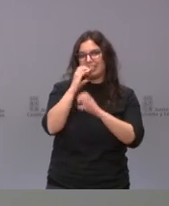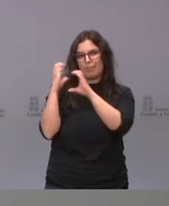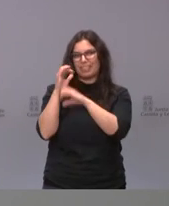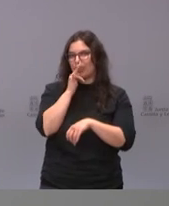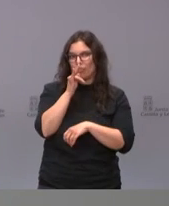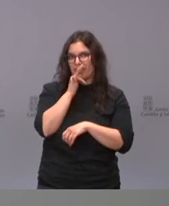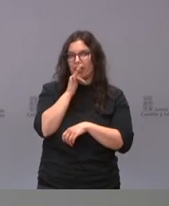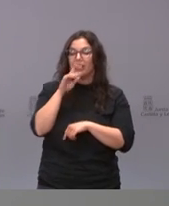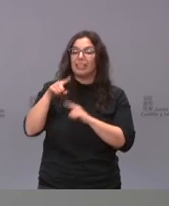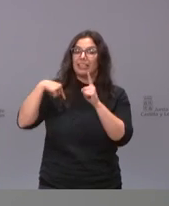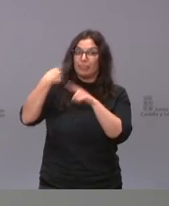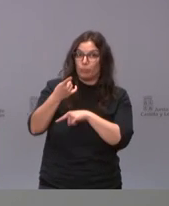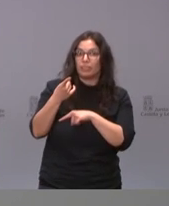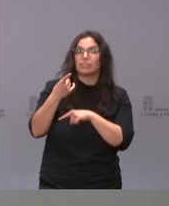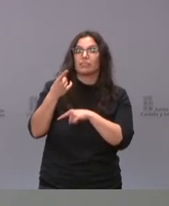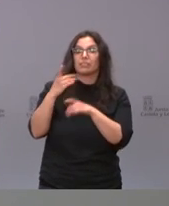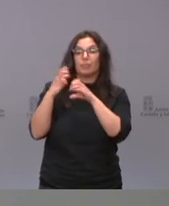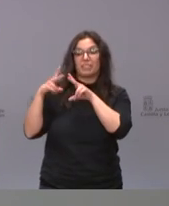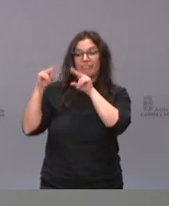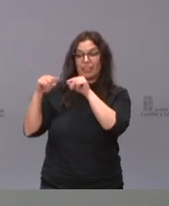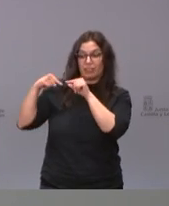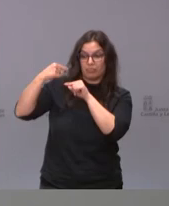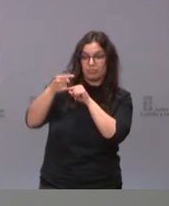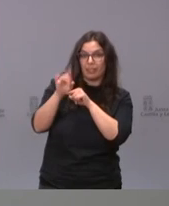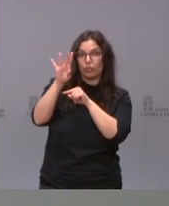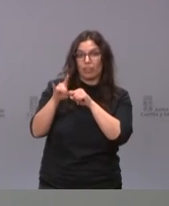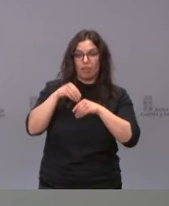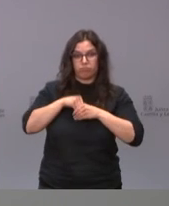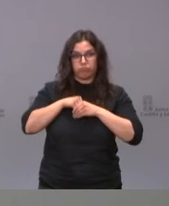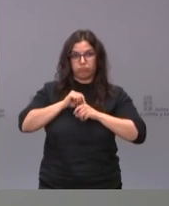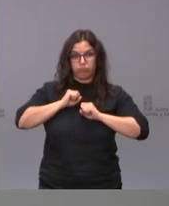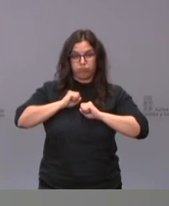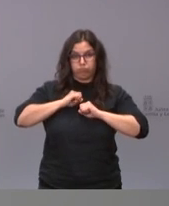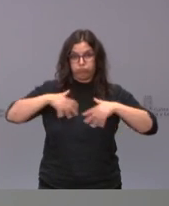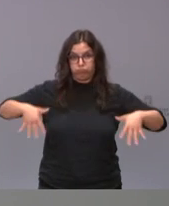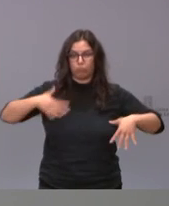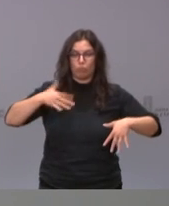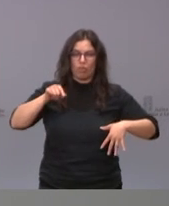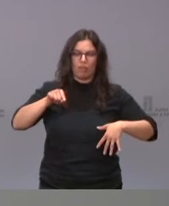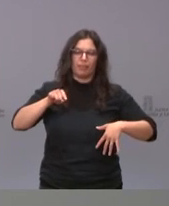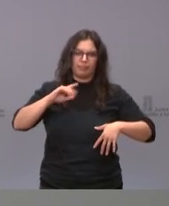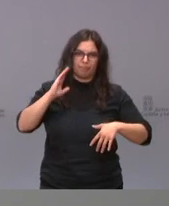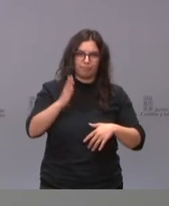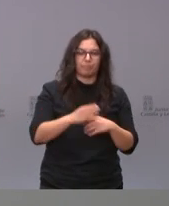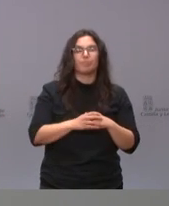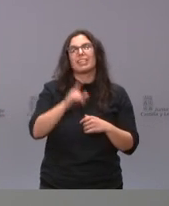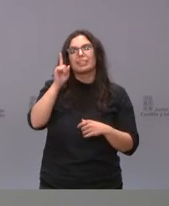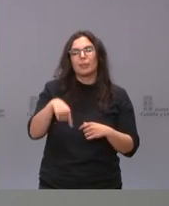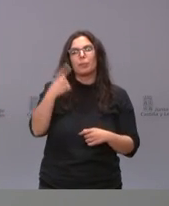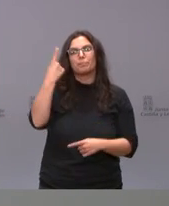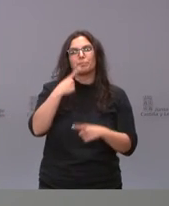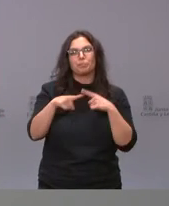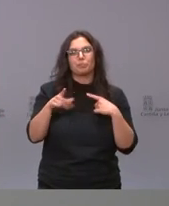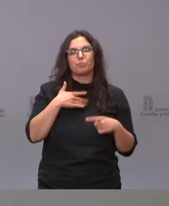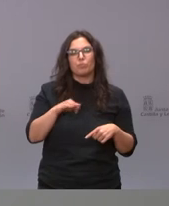catorce días que es ese tiempo que tenemos de incubación y valorar también tenemos algo que nos puede artefactar que es el hecho de